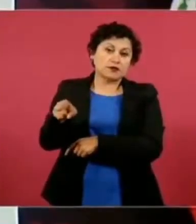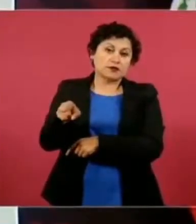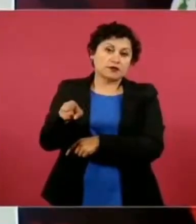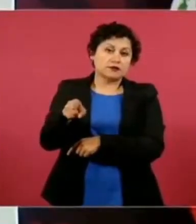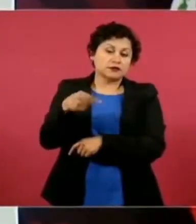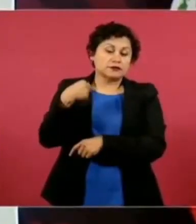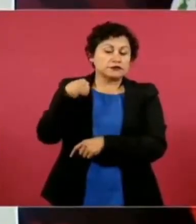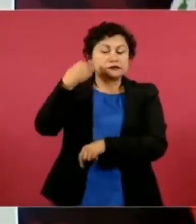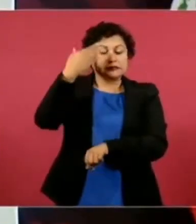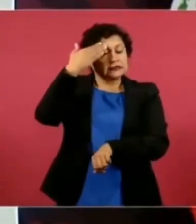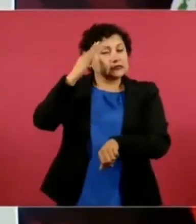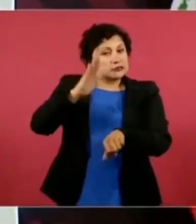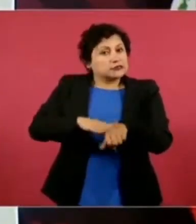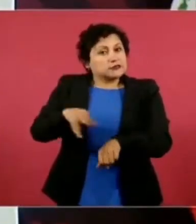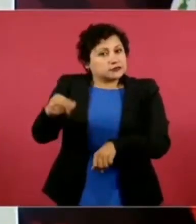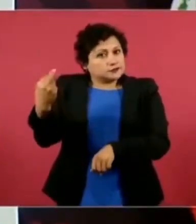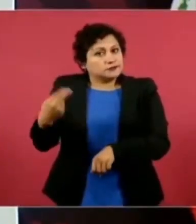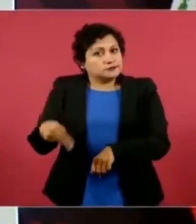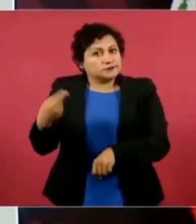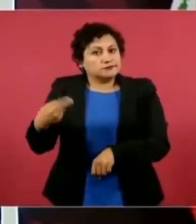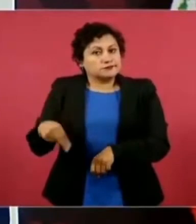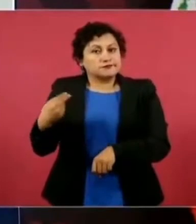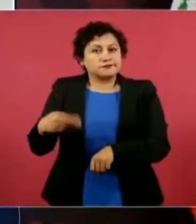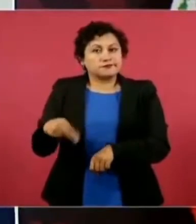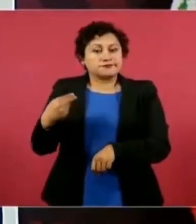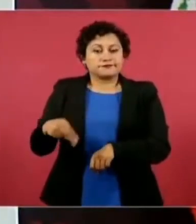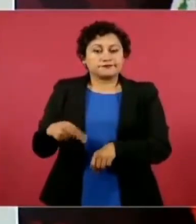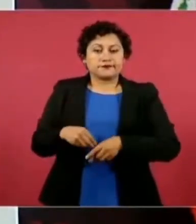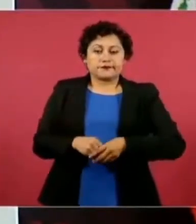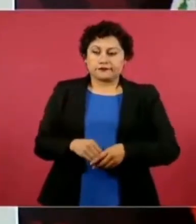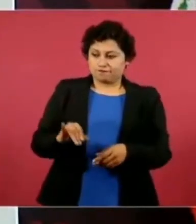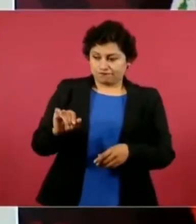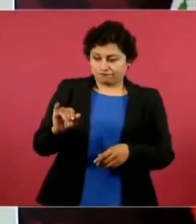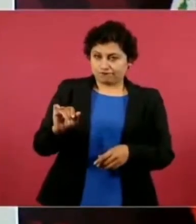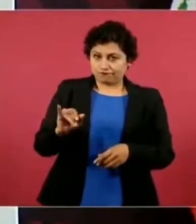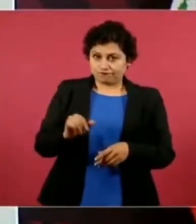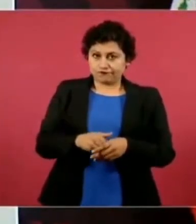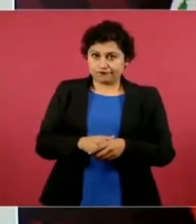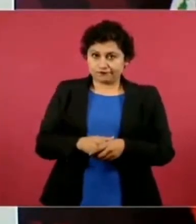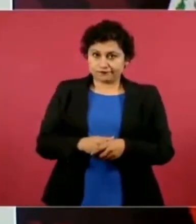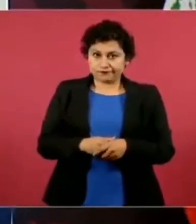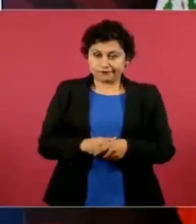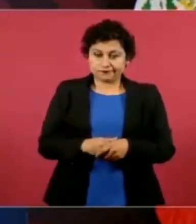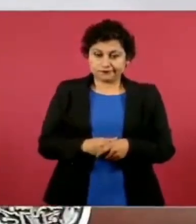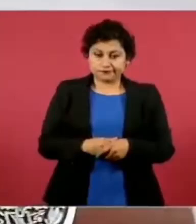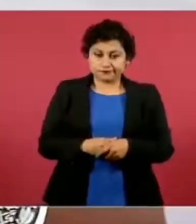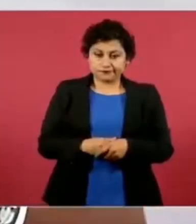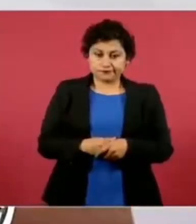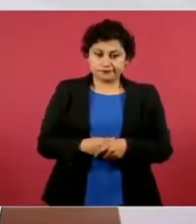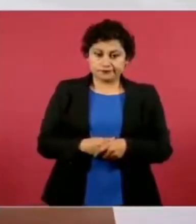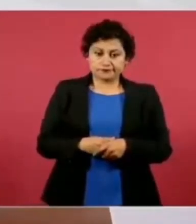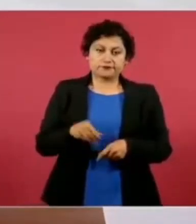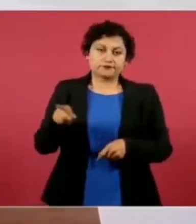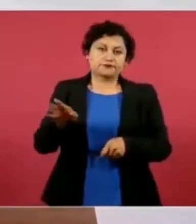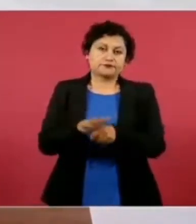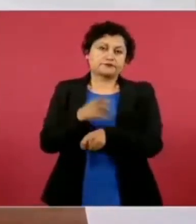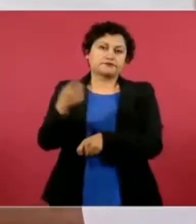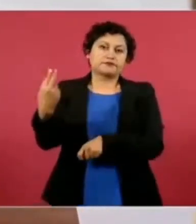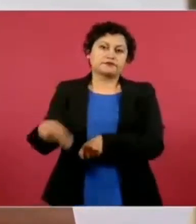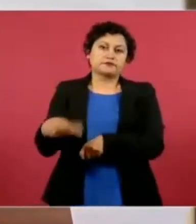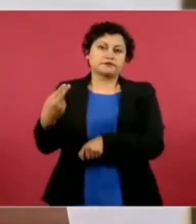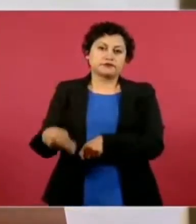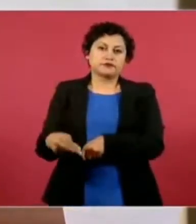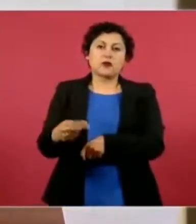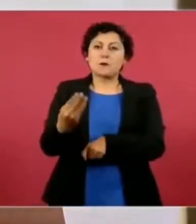nombre porque… Eva, sí, es bíblico. Eva,